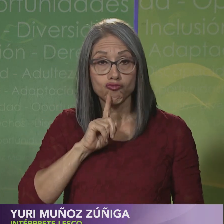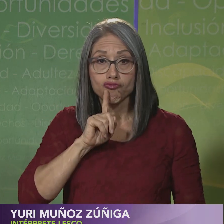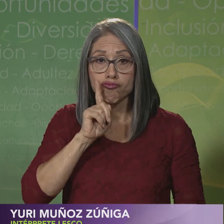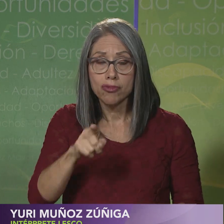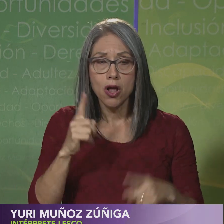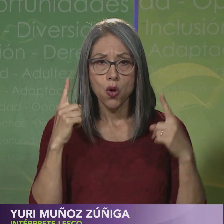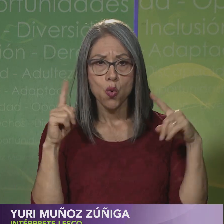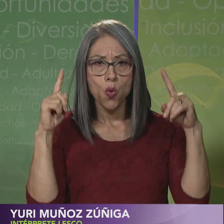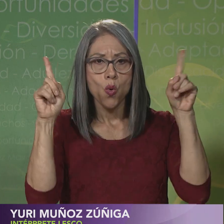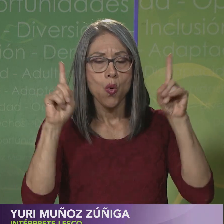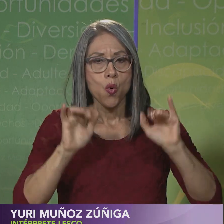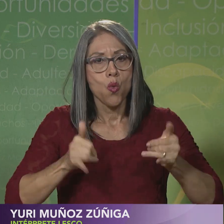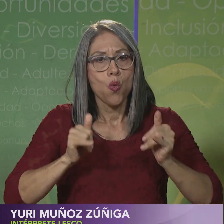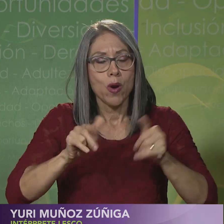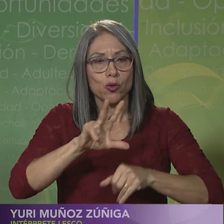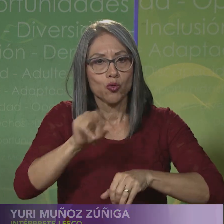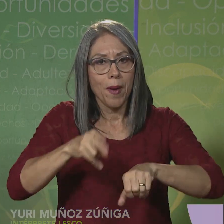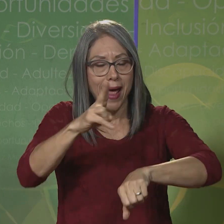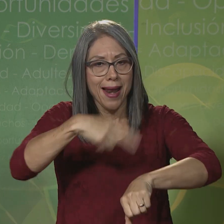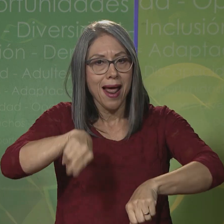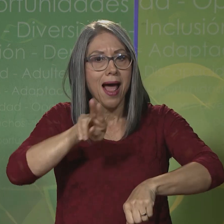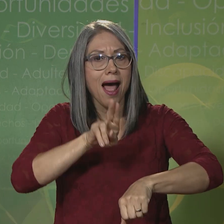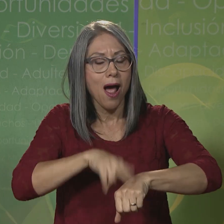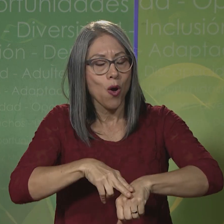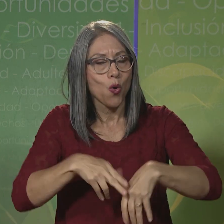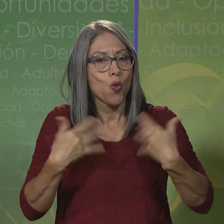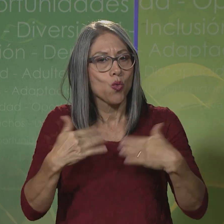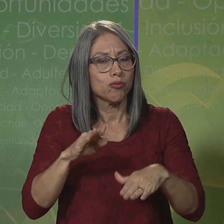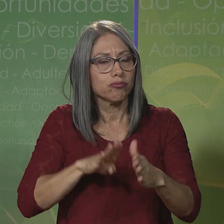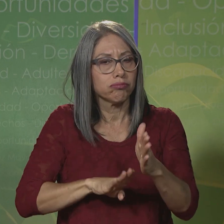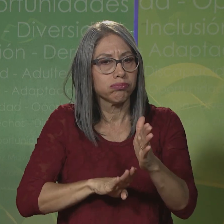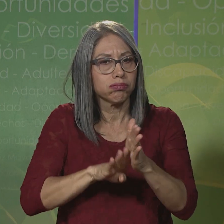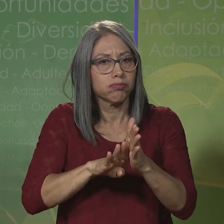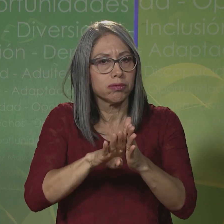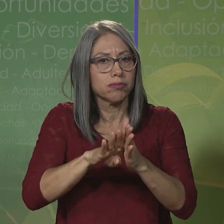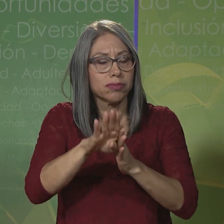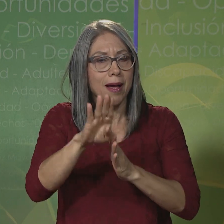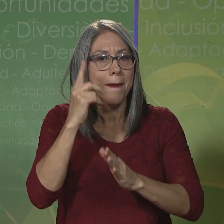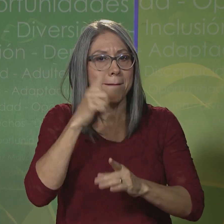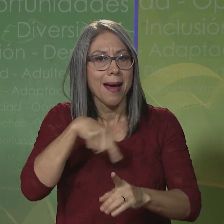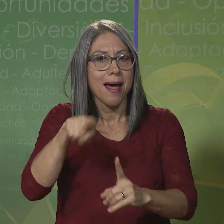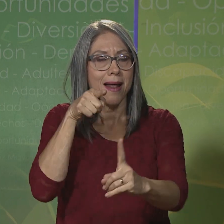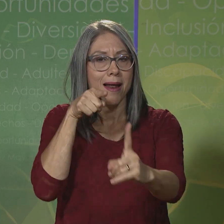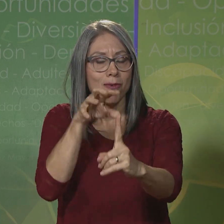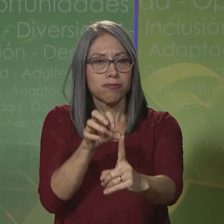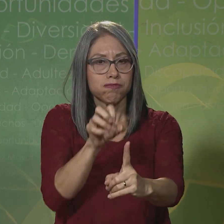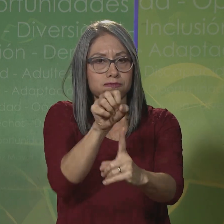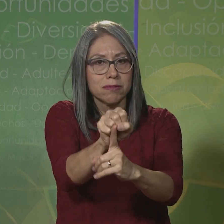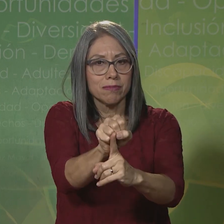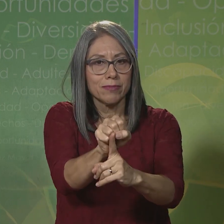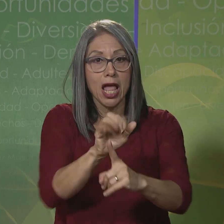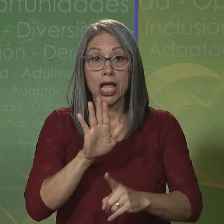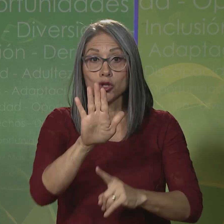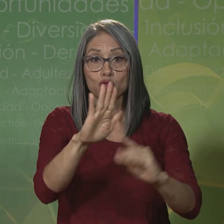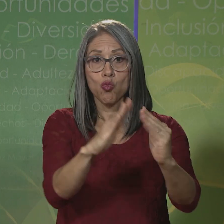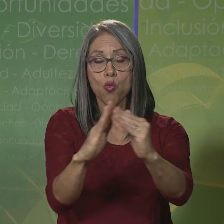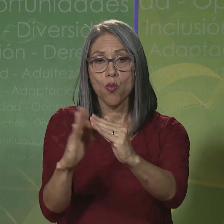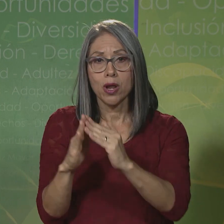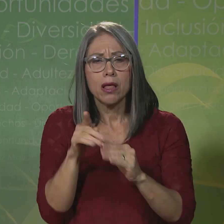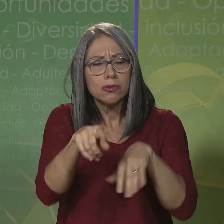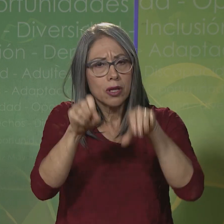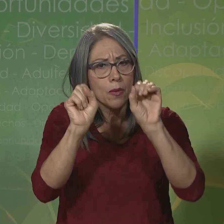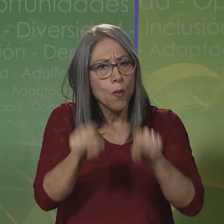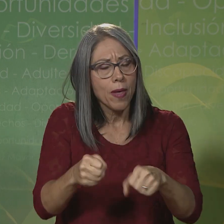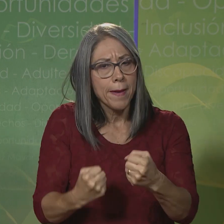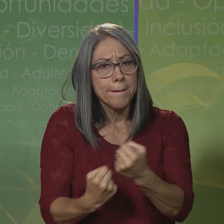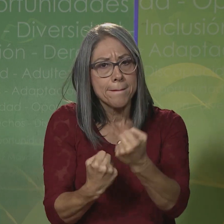la realización de los juegos paranacionales es un gran paso para avanzar hacia ese cometido en su comunidad usted puede también